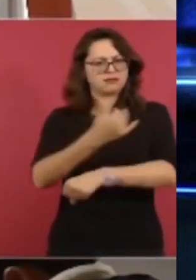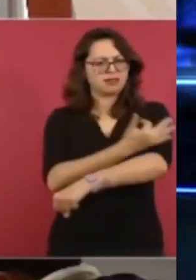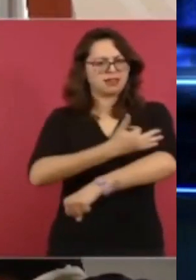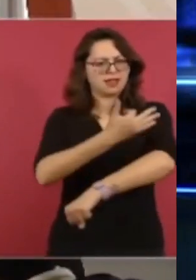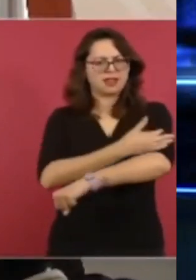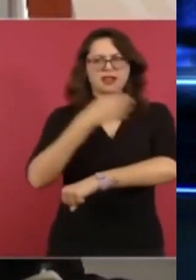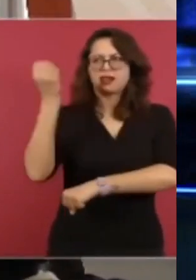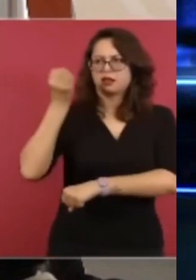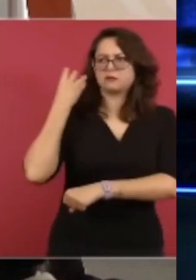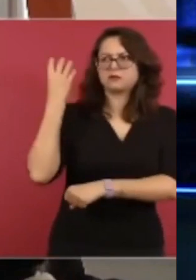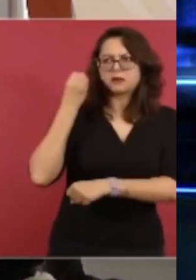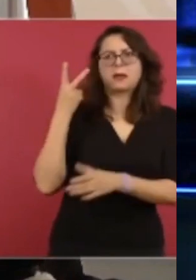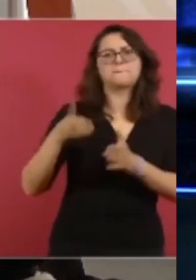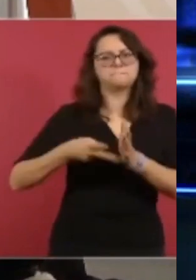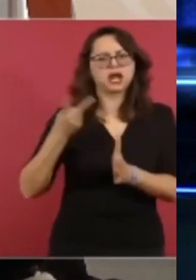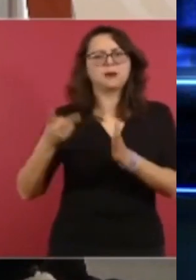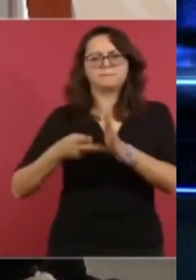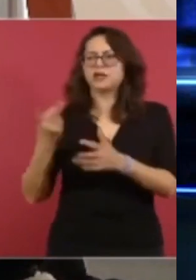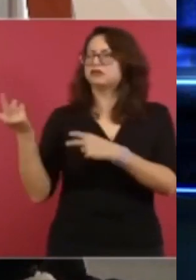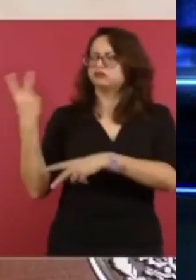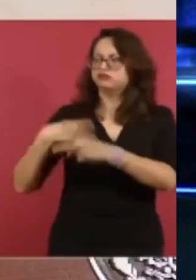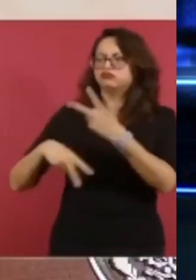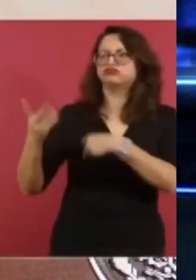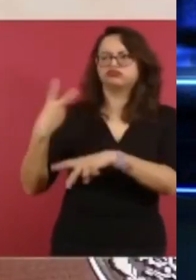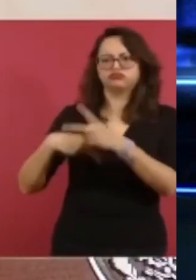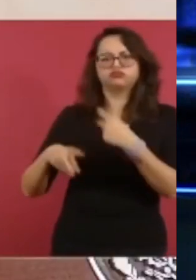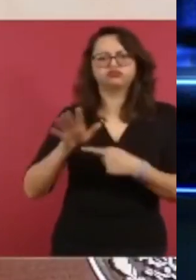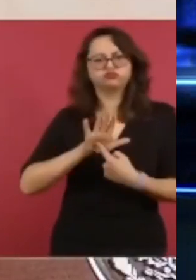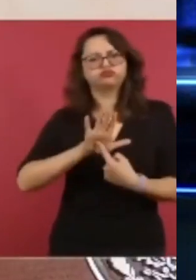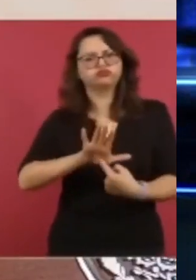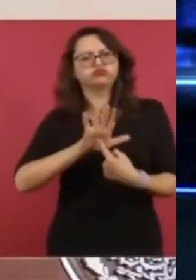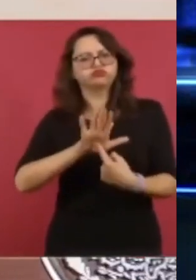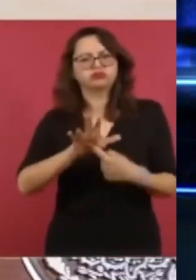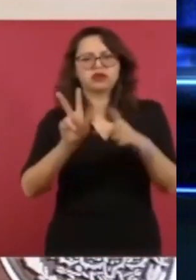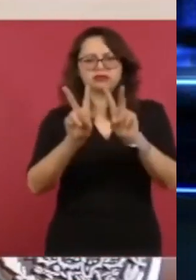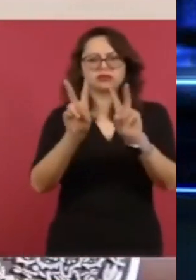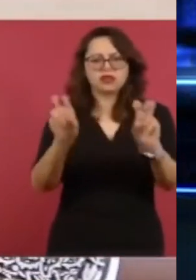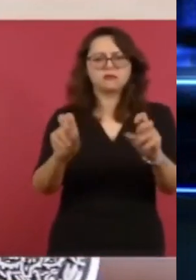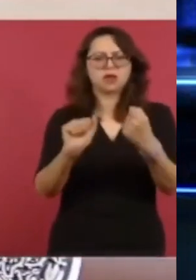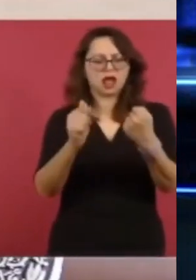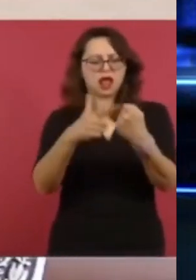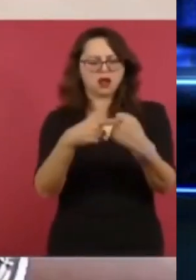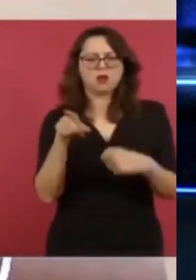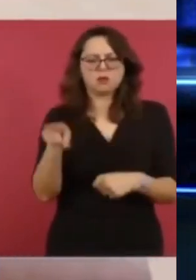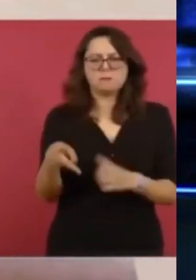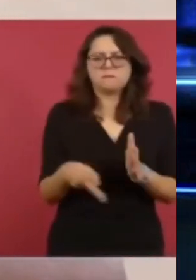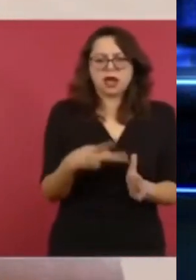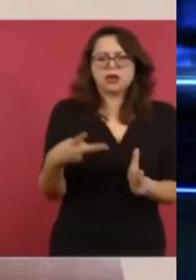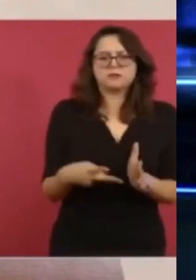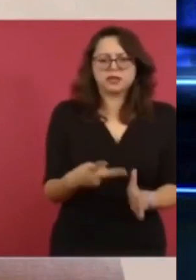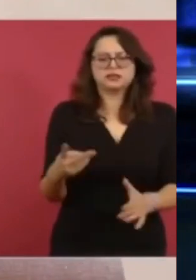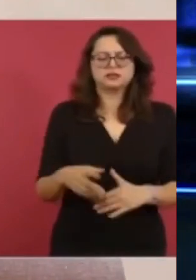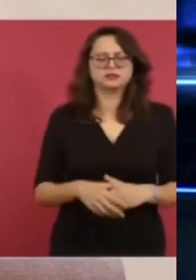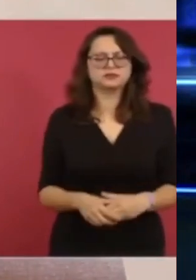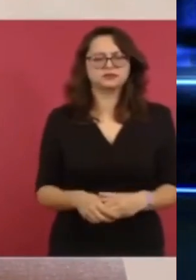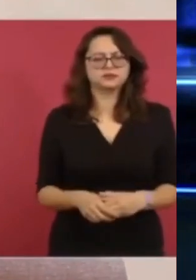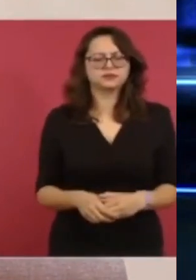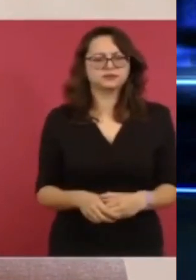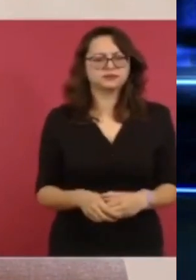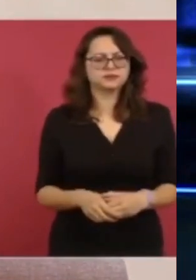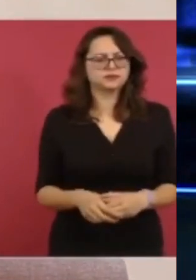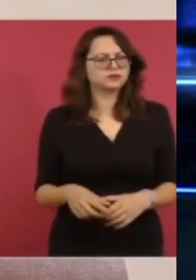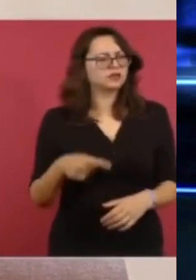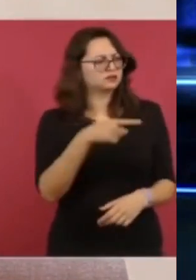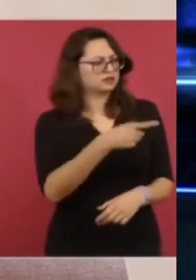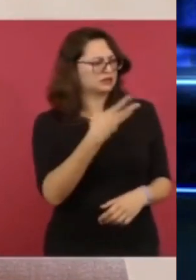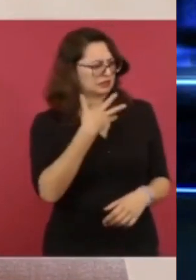pandemia y de la vacunación, a él le tocaba a veces exponer. ¿No tendrás